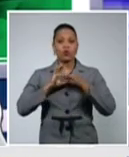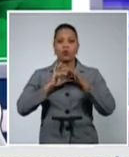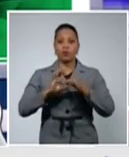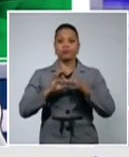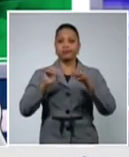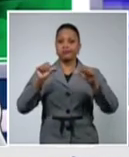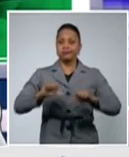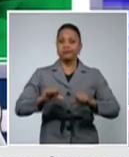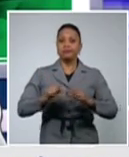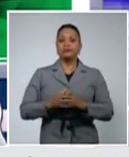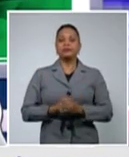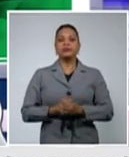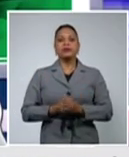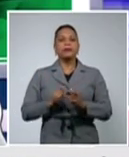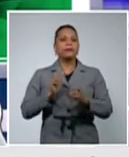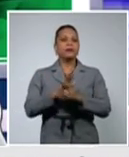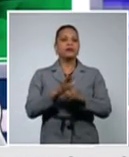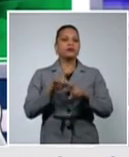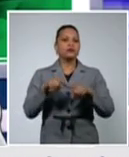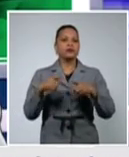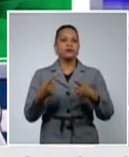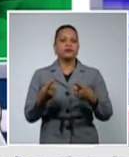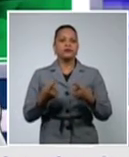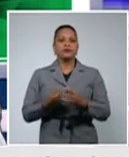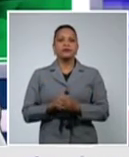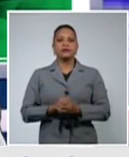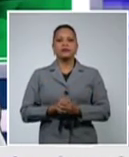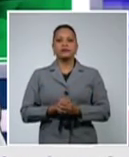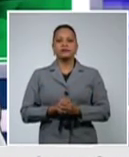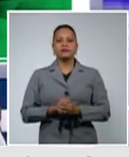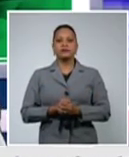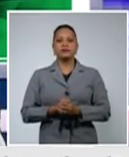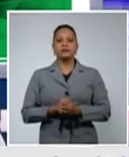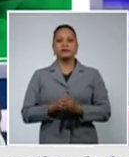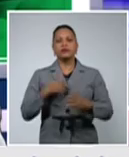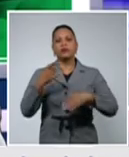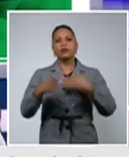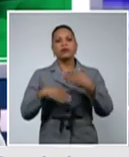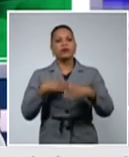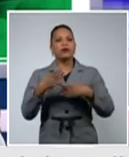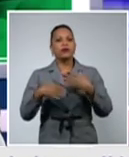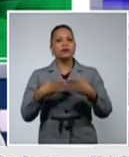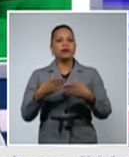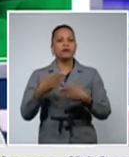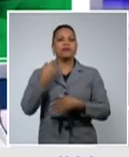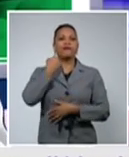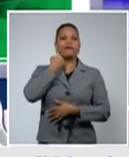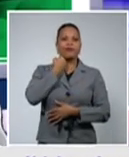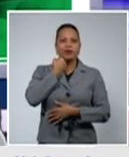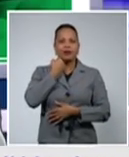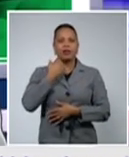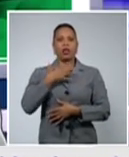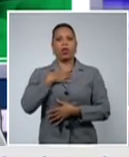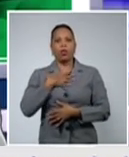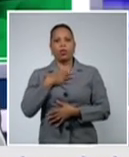que comenzó con síntomas también, febrícula, tos seca,